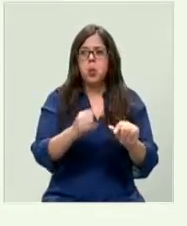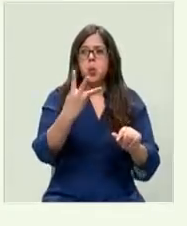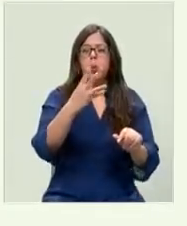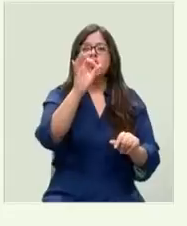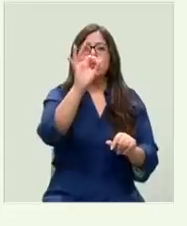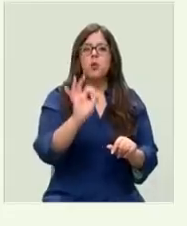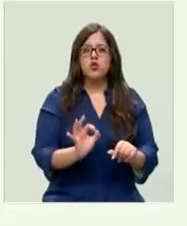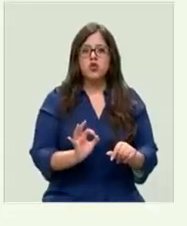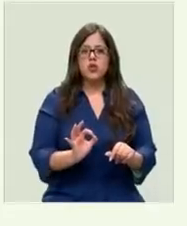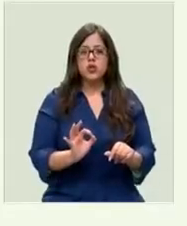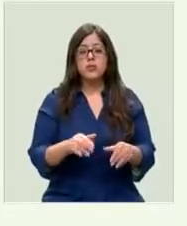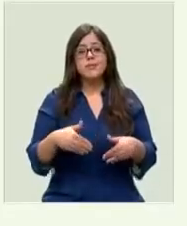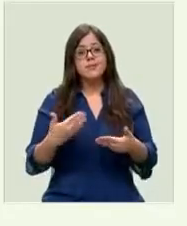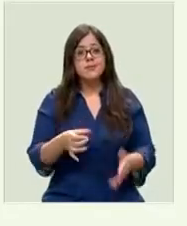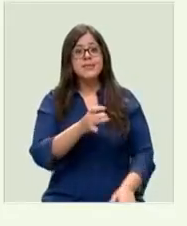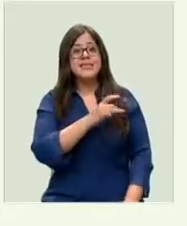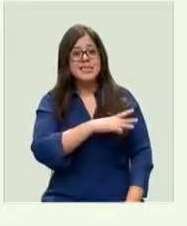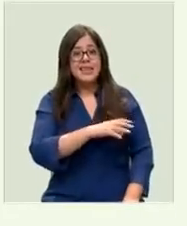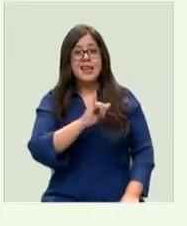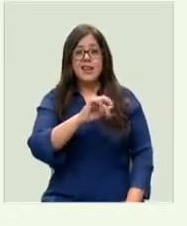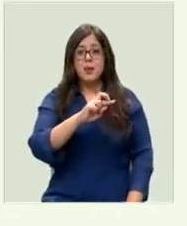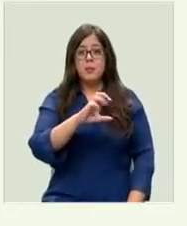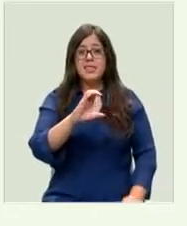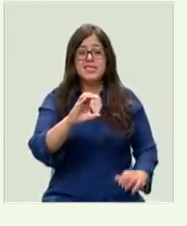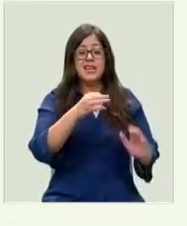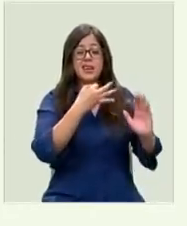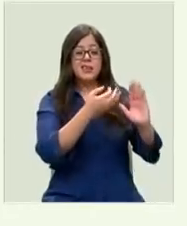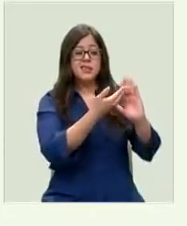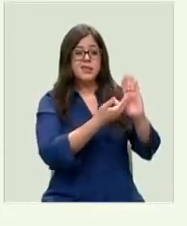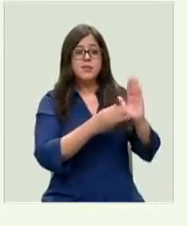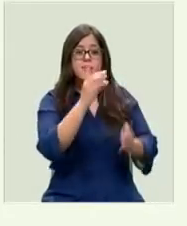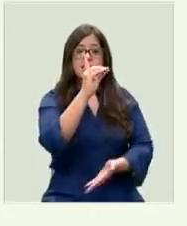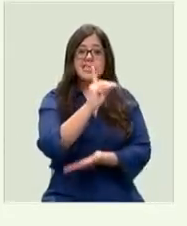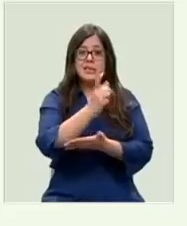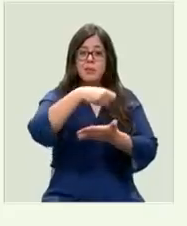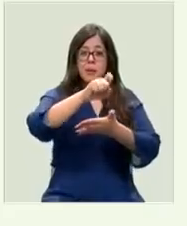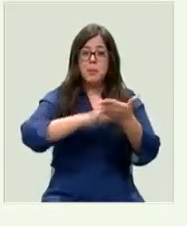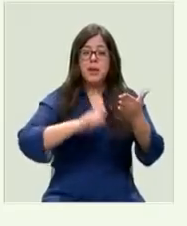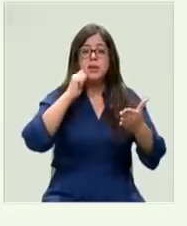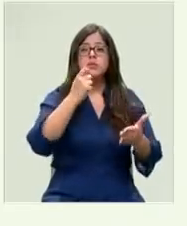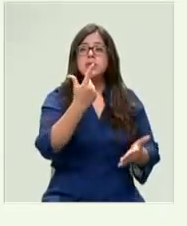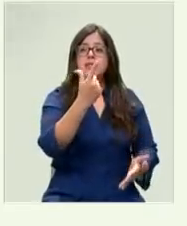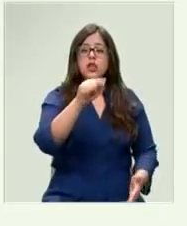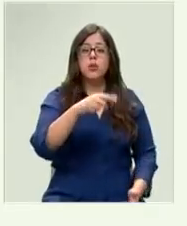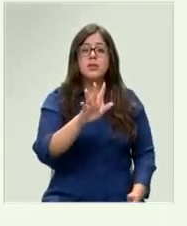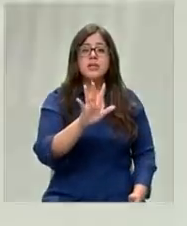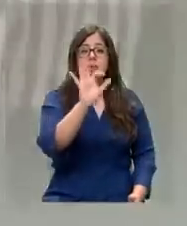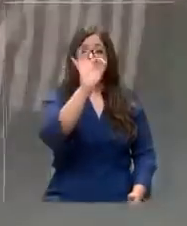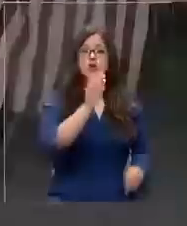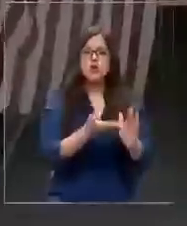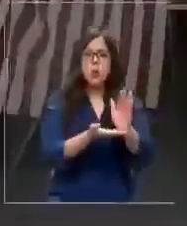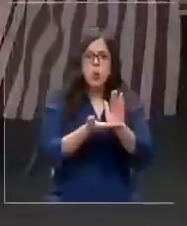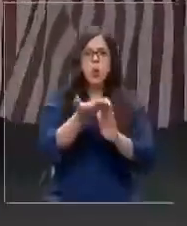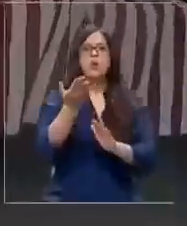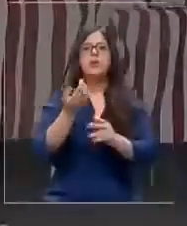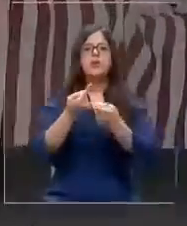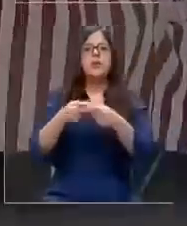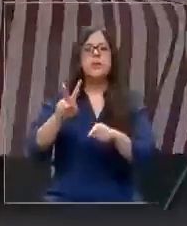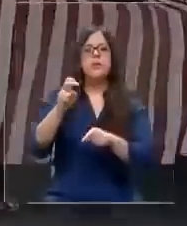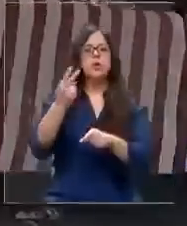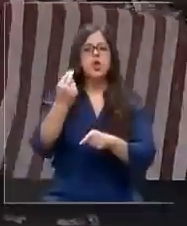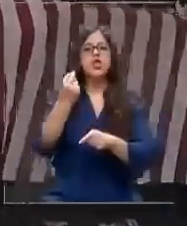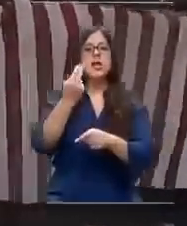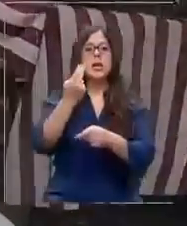4%, aunque en Chile, según el IPC, registró en diciembre un alza de 7,5% respecto a los 12 meses